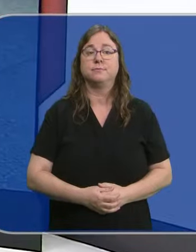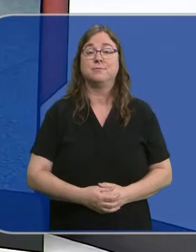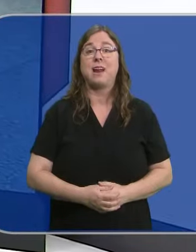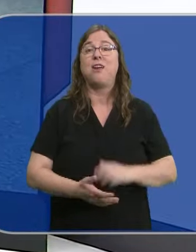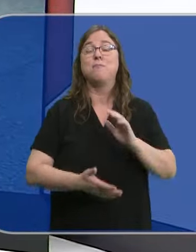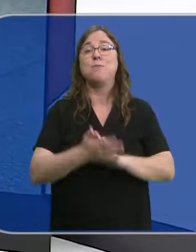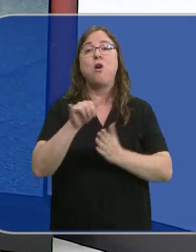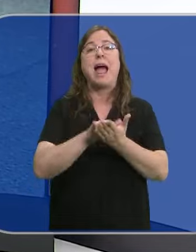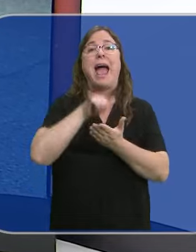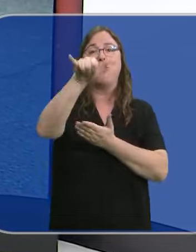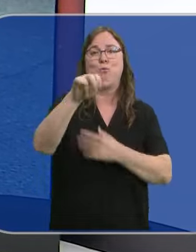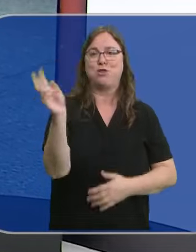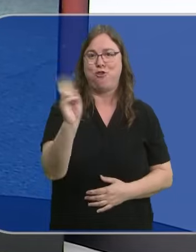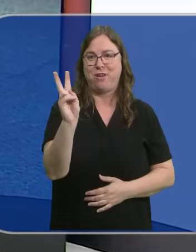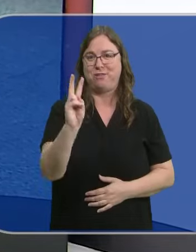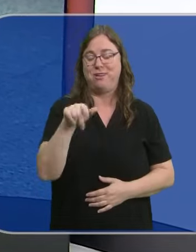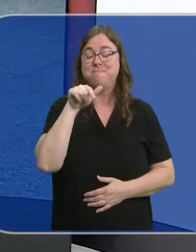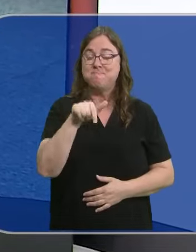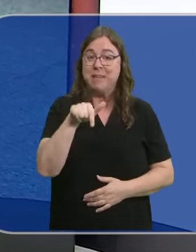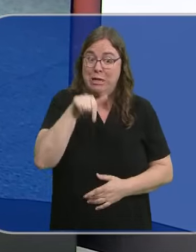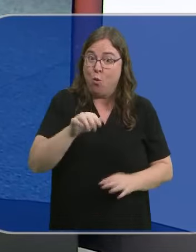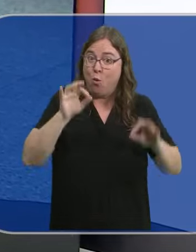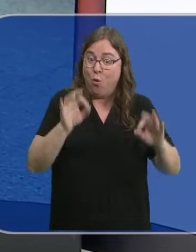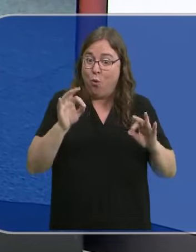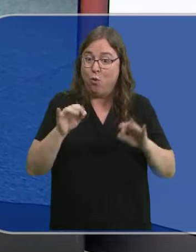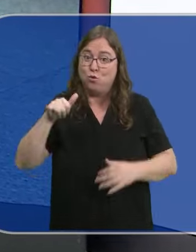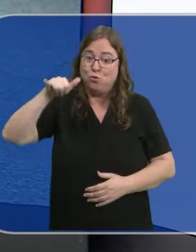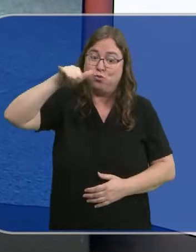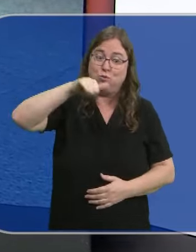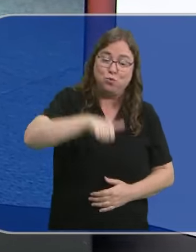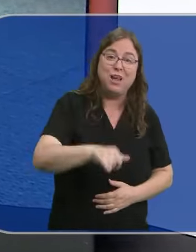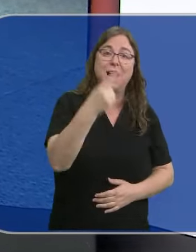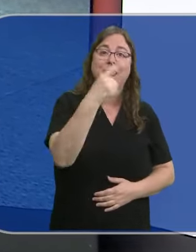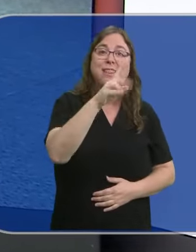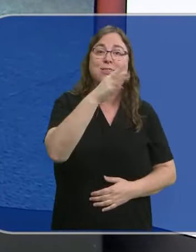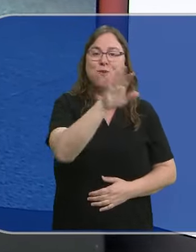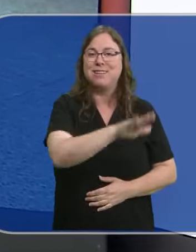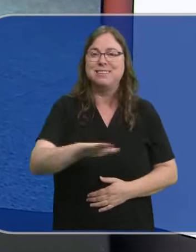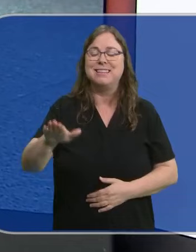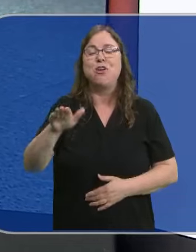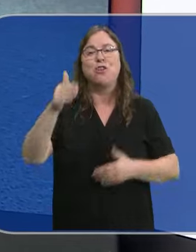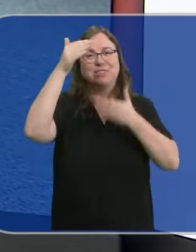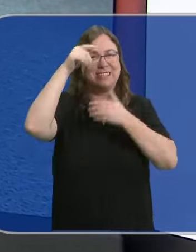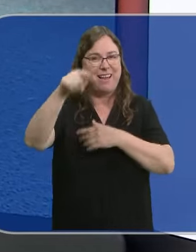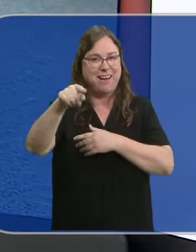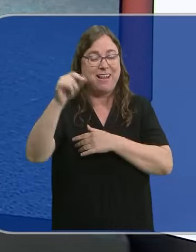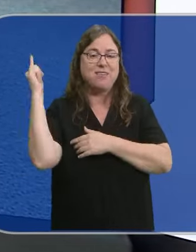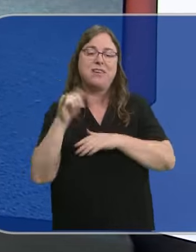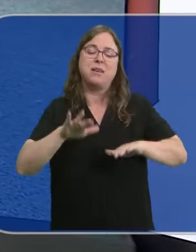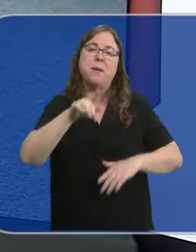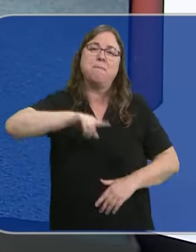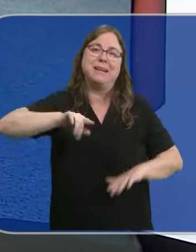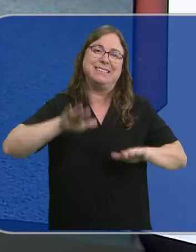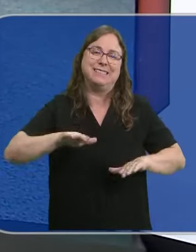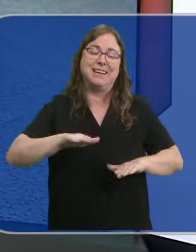Nos vamos al aeropuerto de Valladolid donde estaba previsto que en estos momentos aterrizaran 140 menores saharauis. Vienen a pasar unos meses en